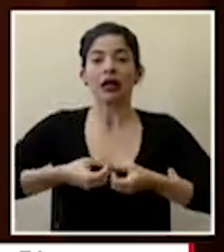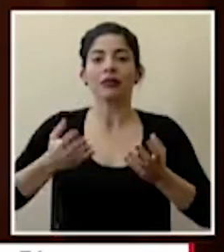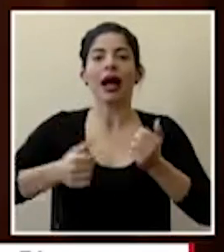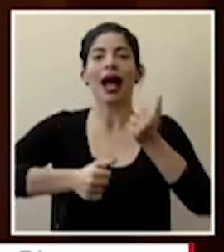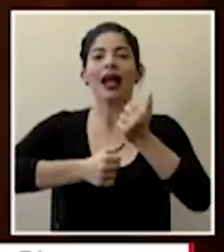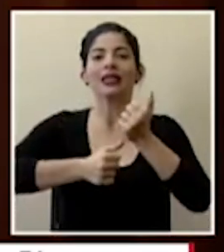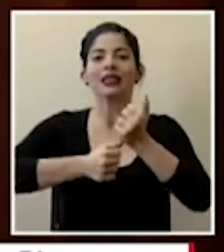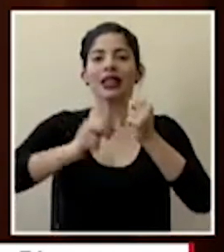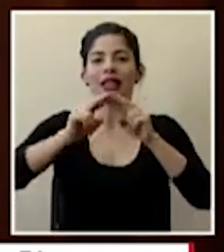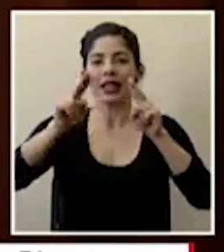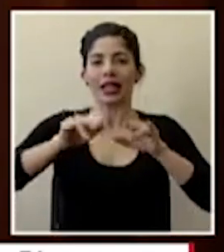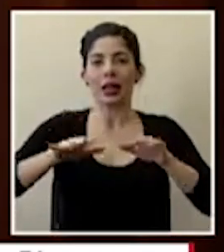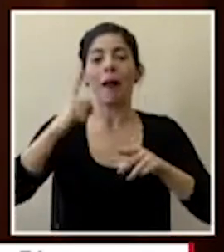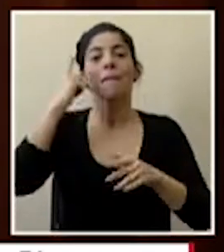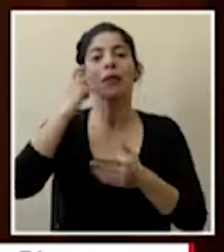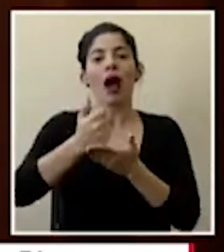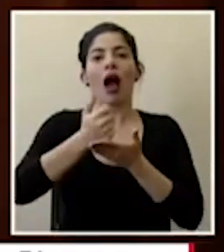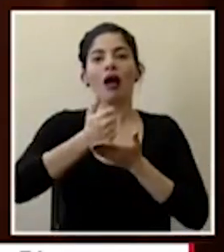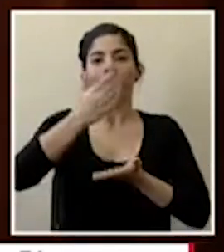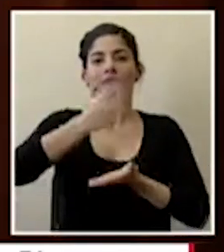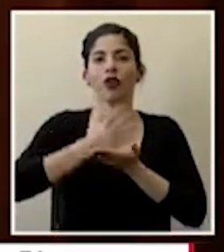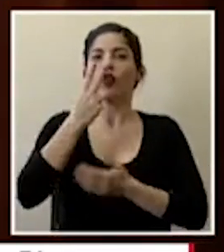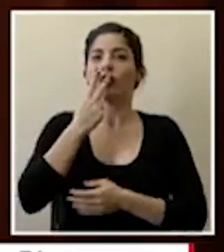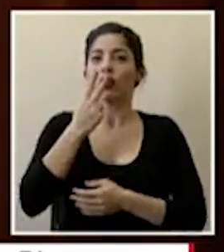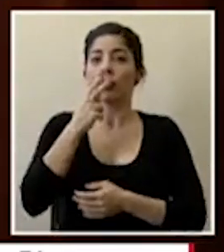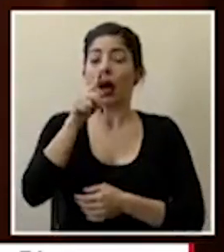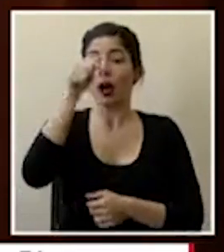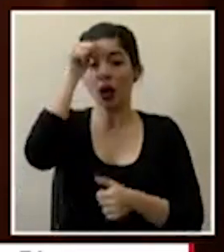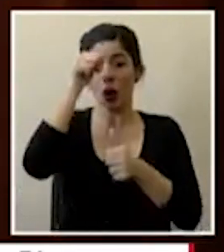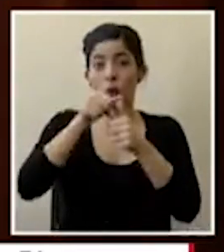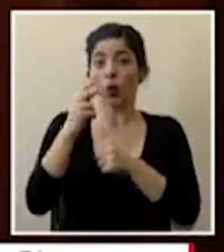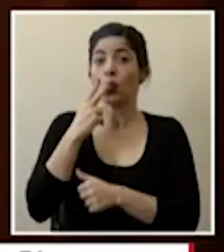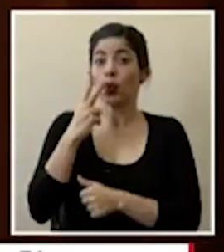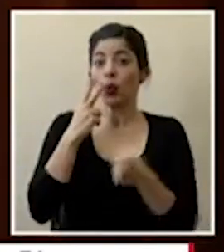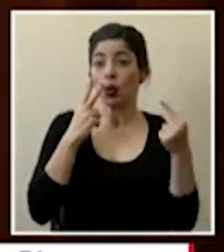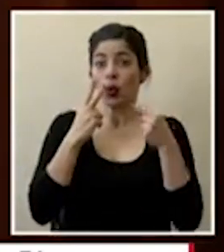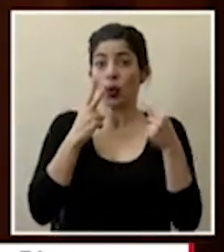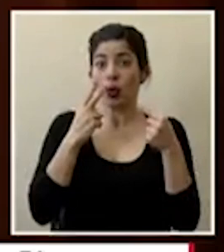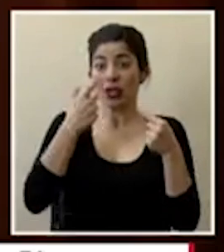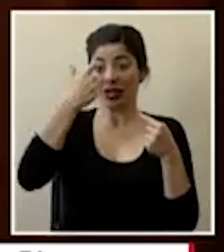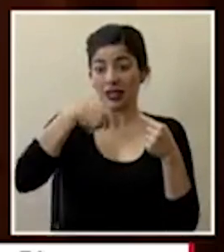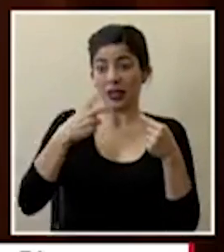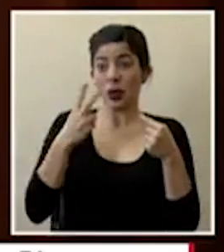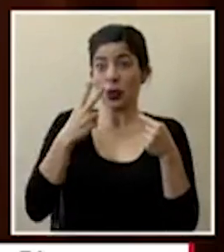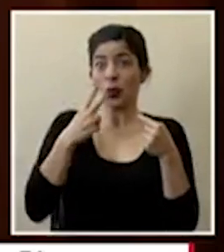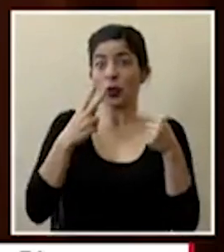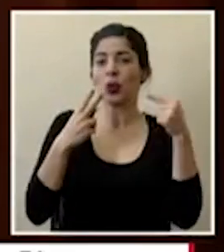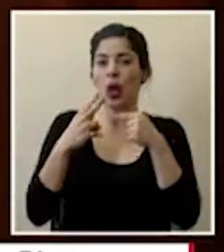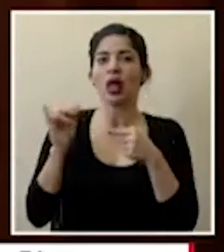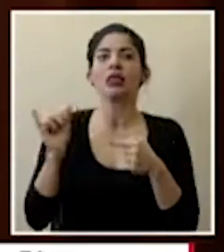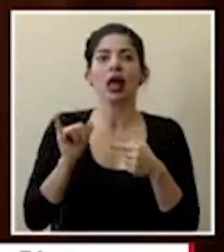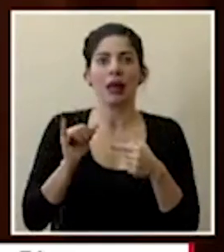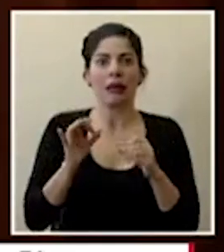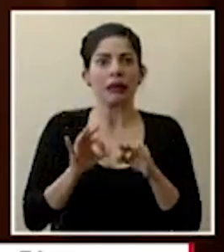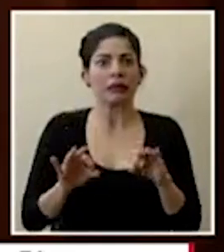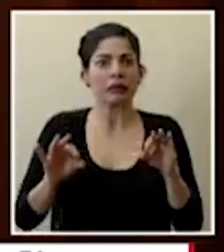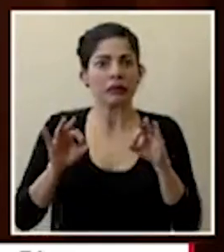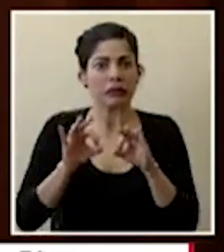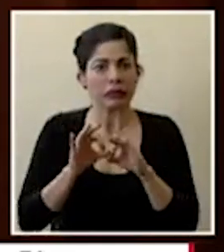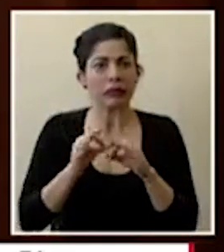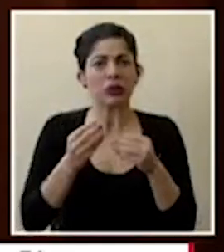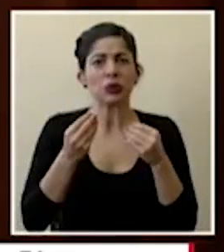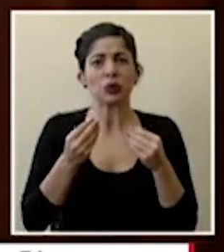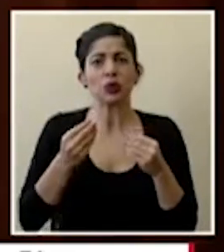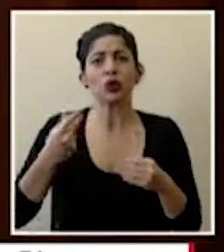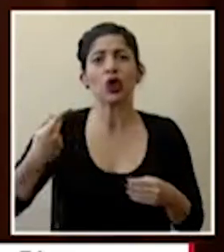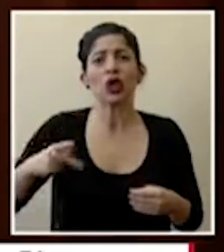virtual para dejar de fumar recordemos que el fumado es uno de los precursores también más importante de muchos de